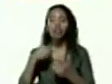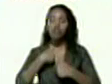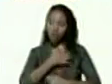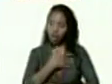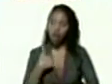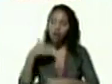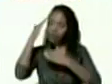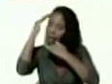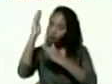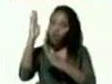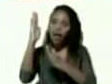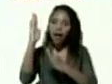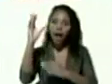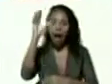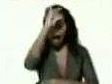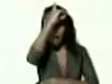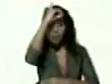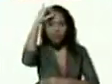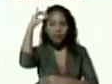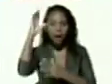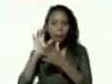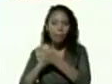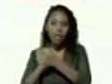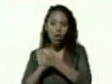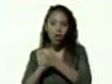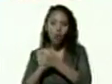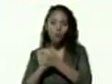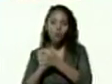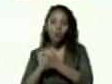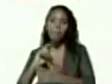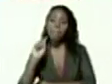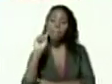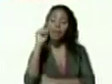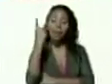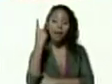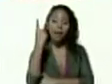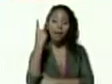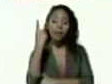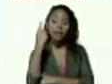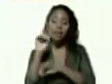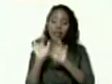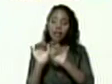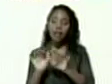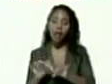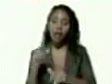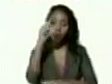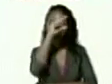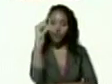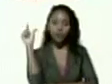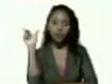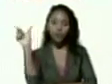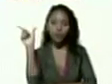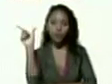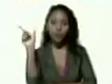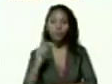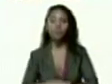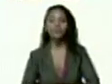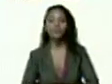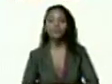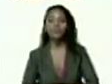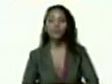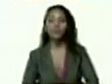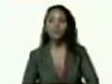compañero diosdado cabello rondón primer secretario del partido socialista unido de